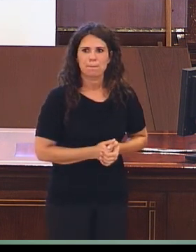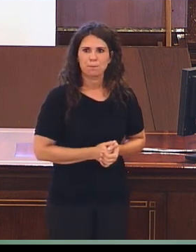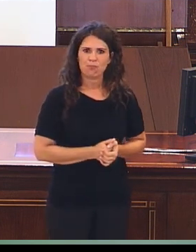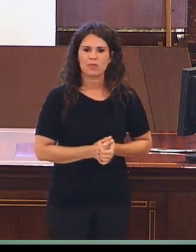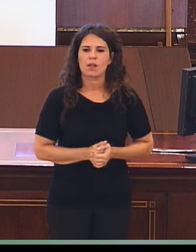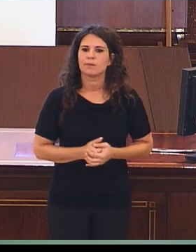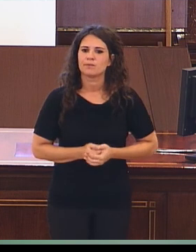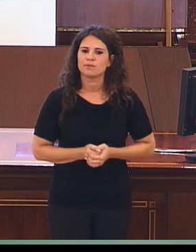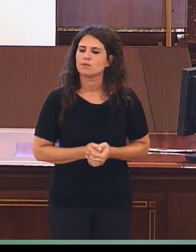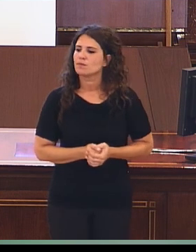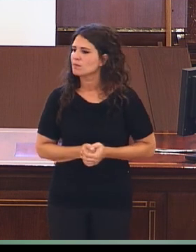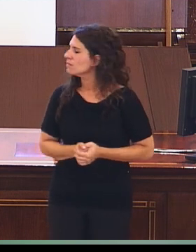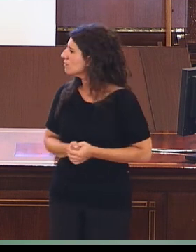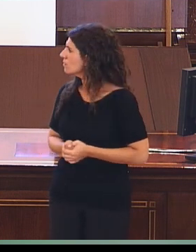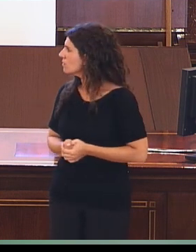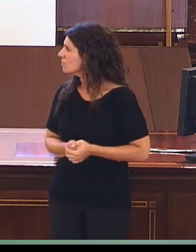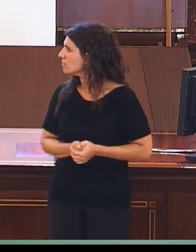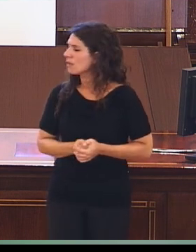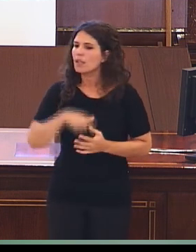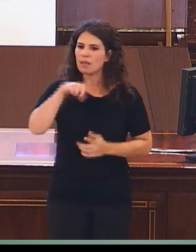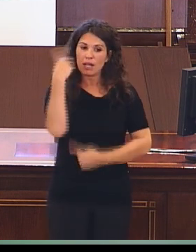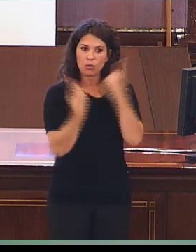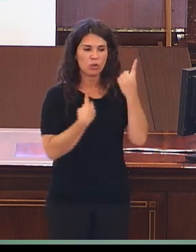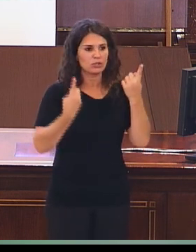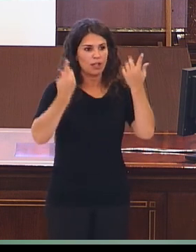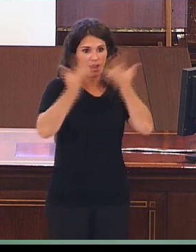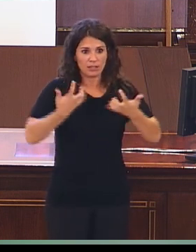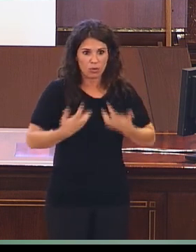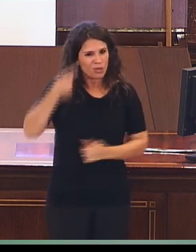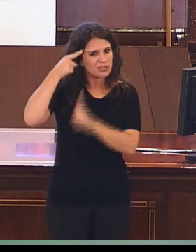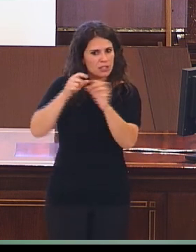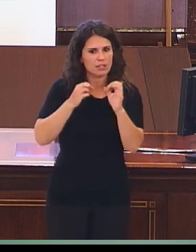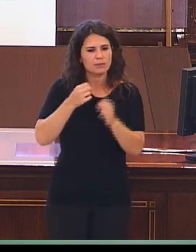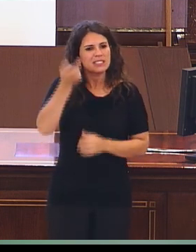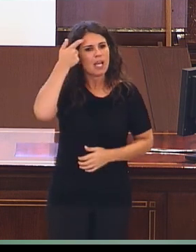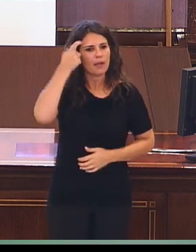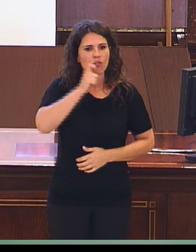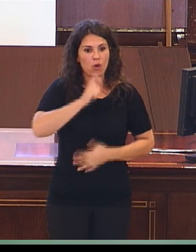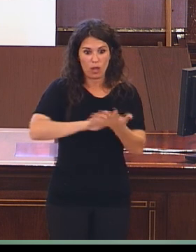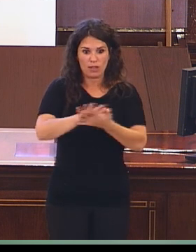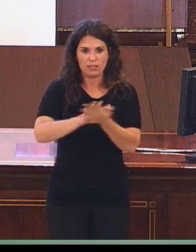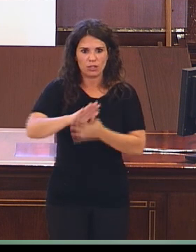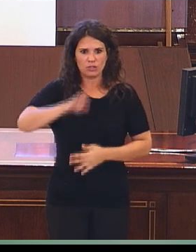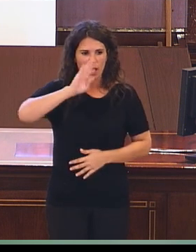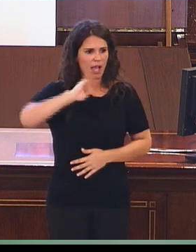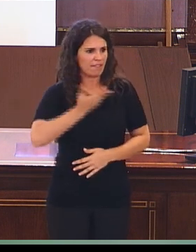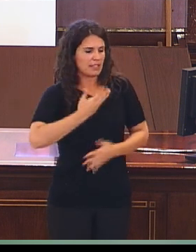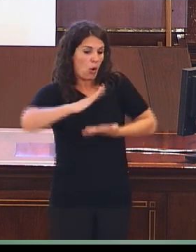Algún que otro artículo va dedicado a ver cómo afecta la lengua de signos en la adquisición del vocabulario